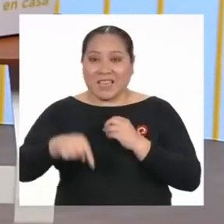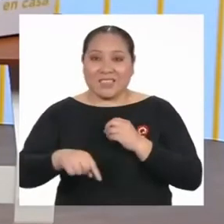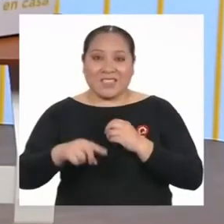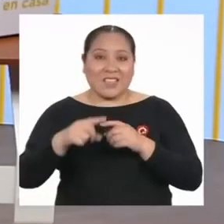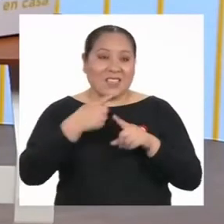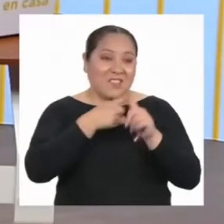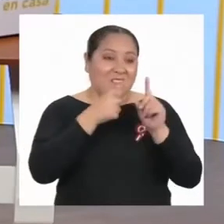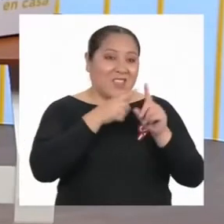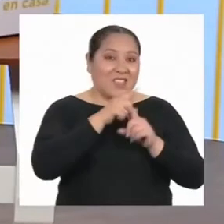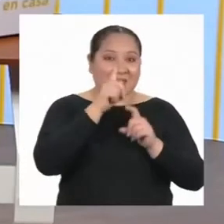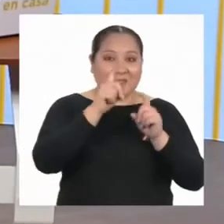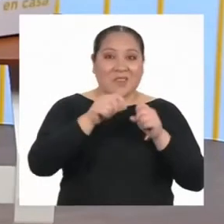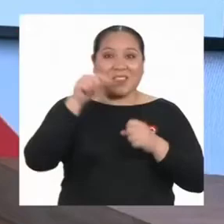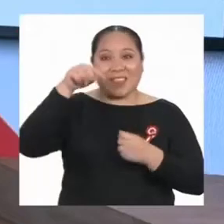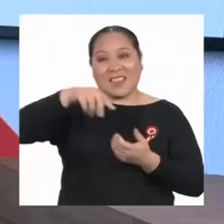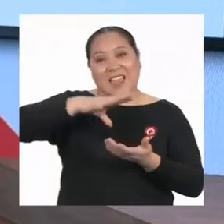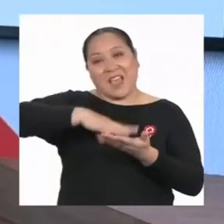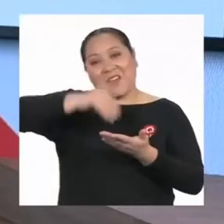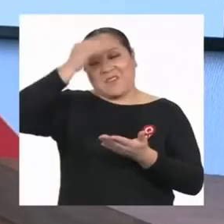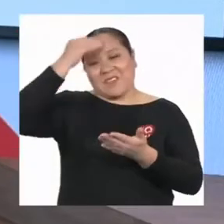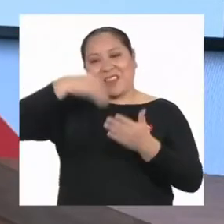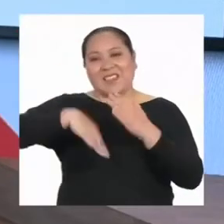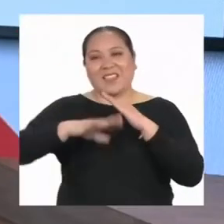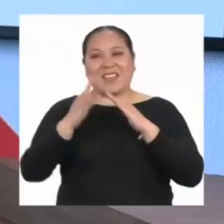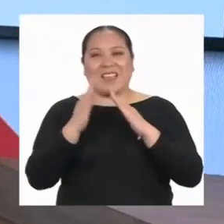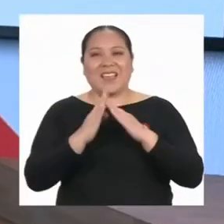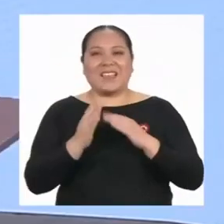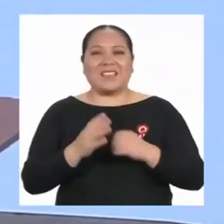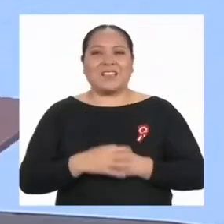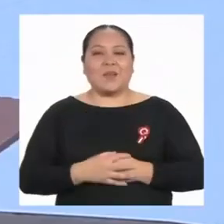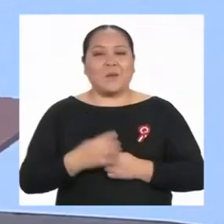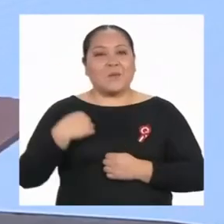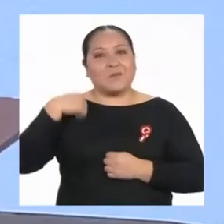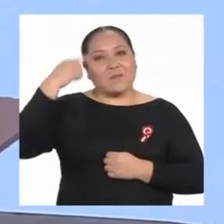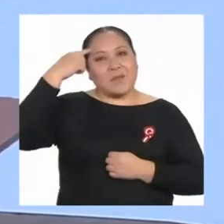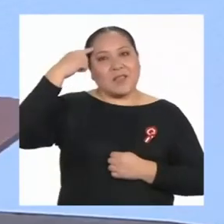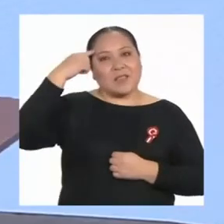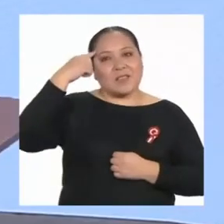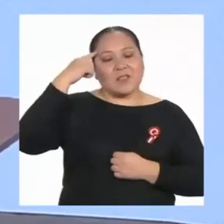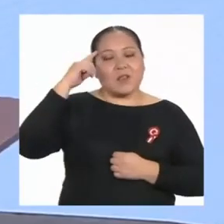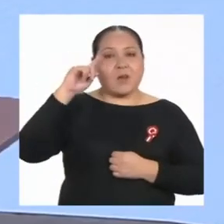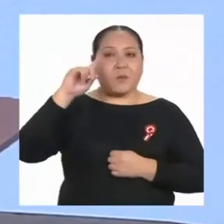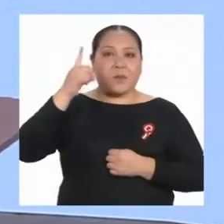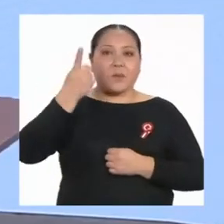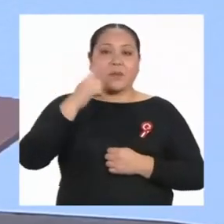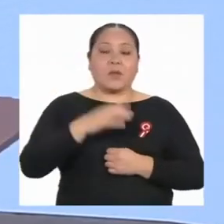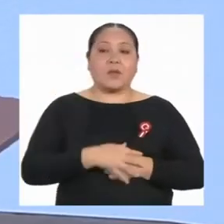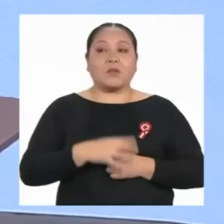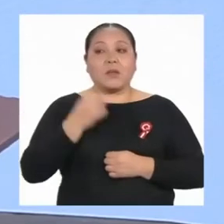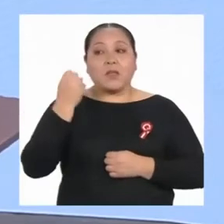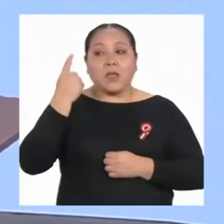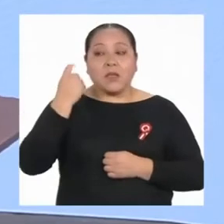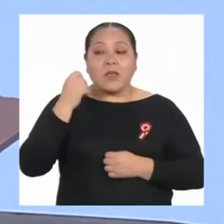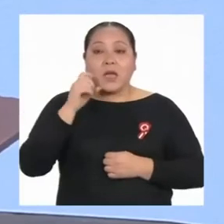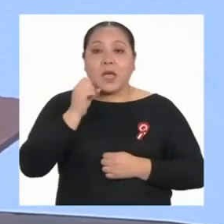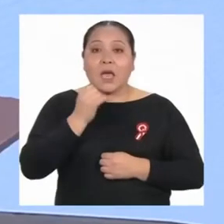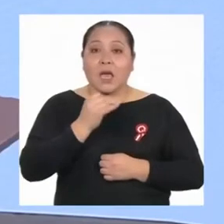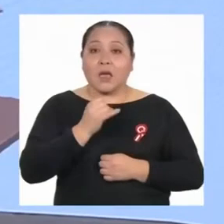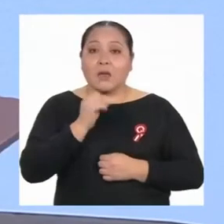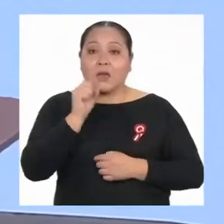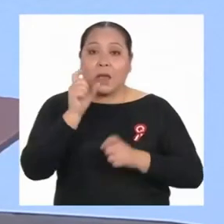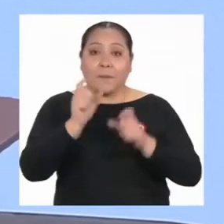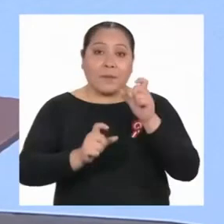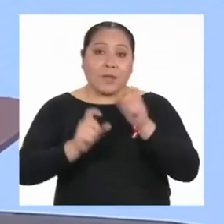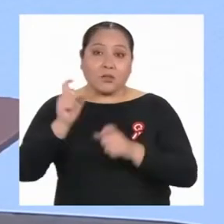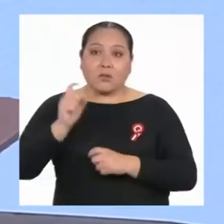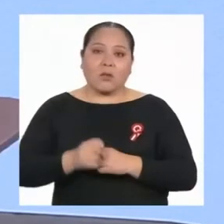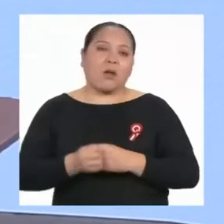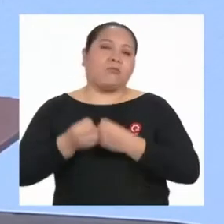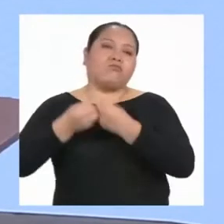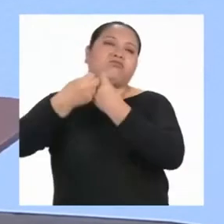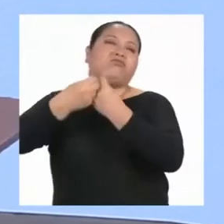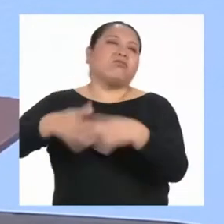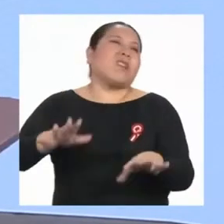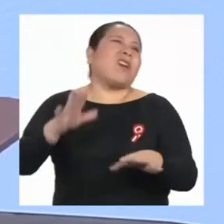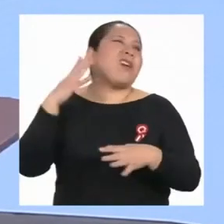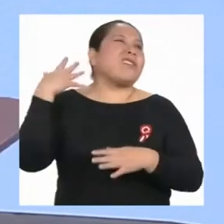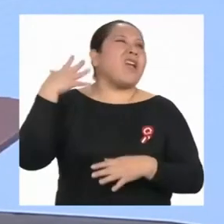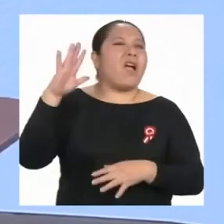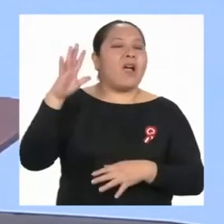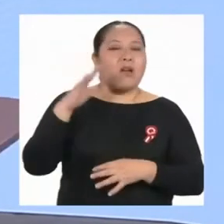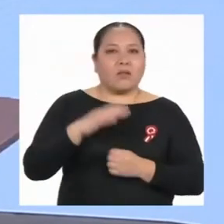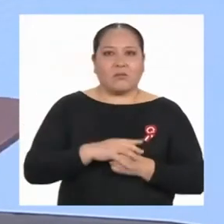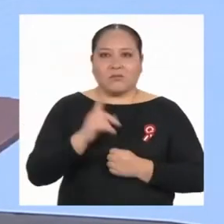Aprendo en Casa. Creo que lo primero es comprender que las personas no tiran la toalla así porque sí.